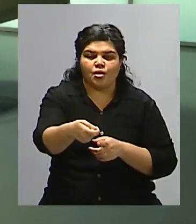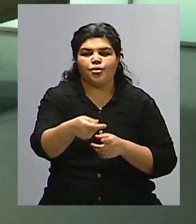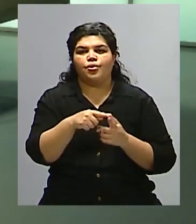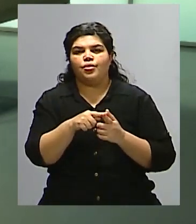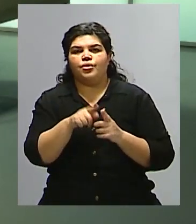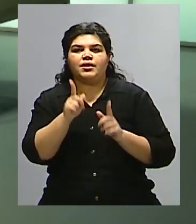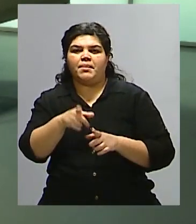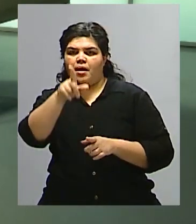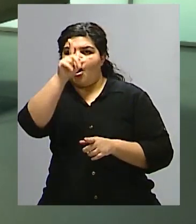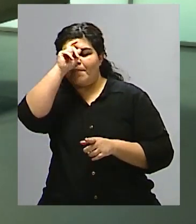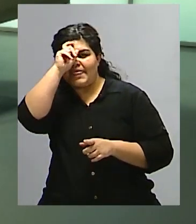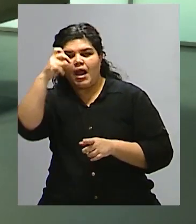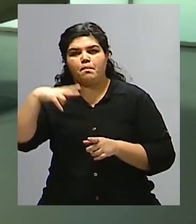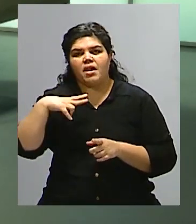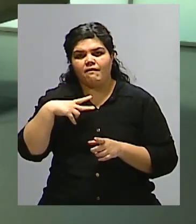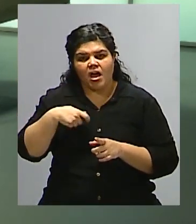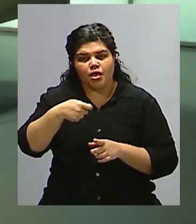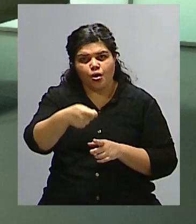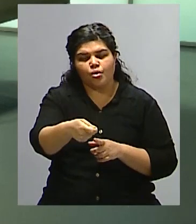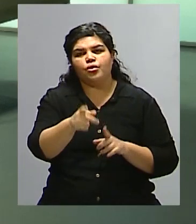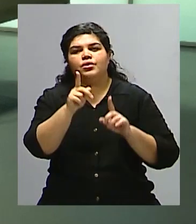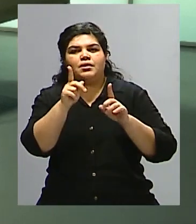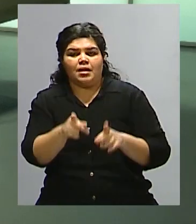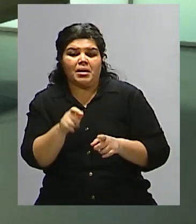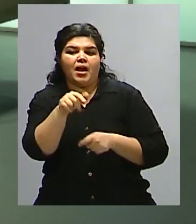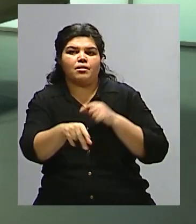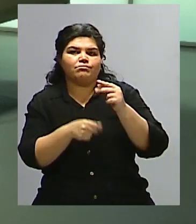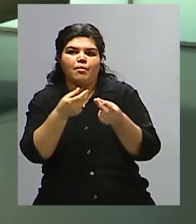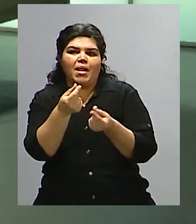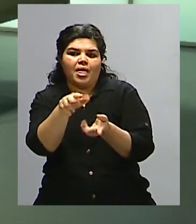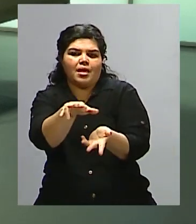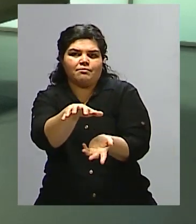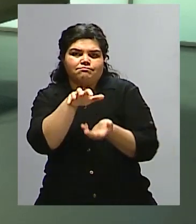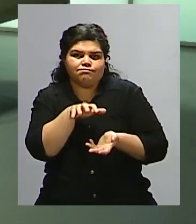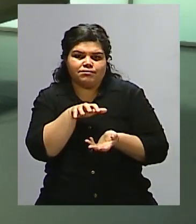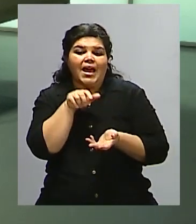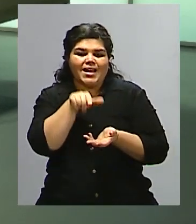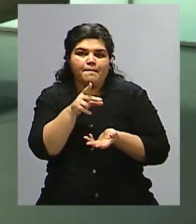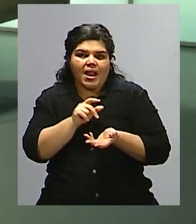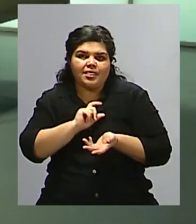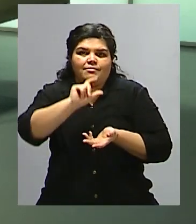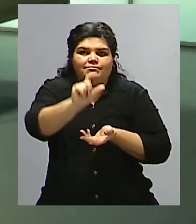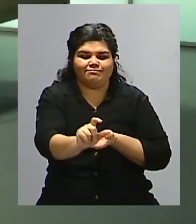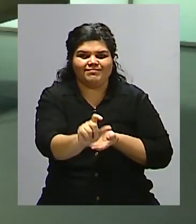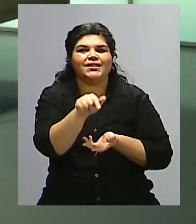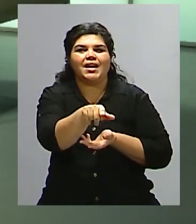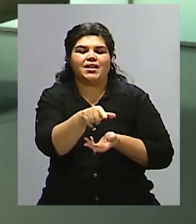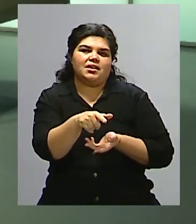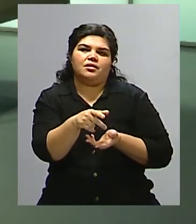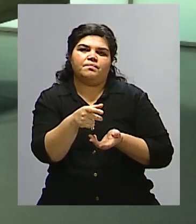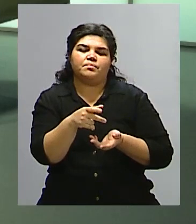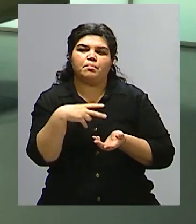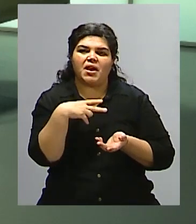cobran las clínicas, las obras sociales, etc. obtienen los recursos. Se financian más que todo el gasto del